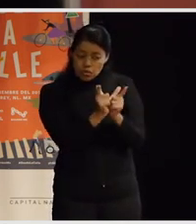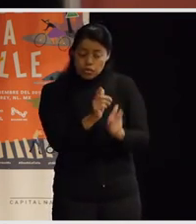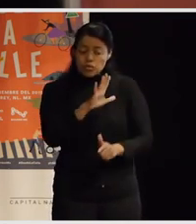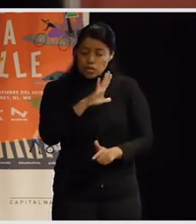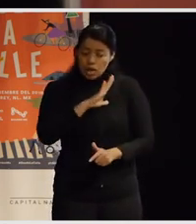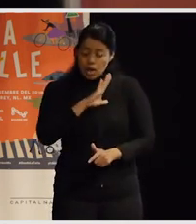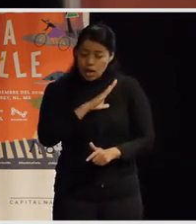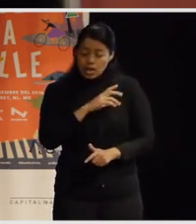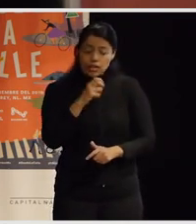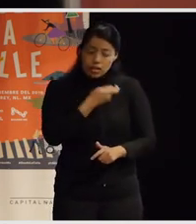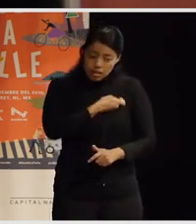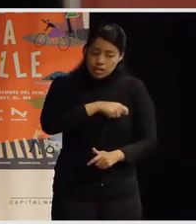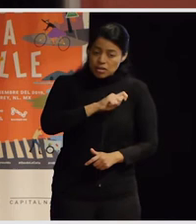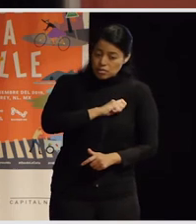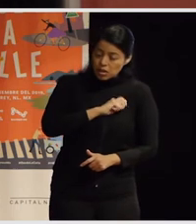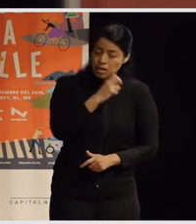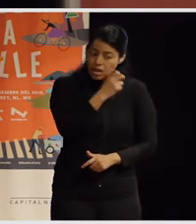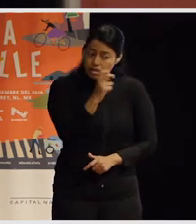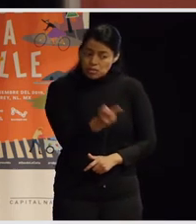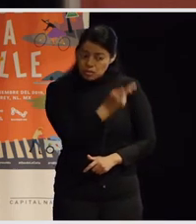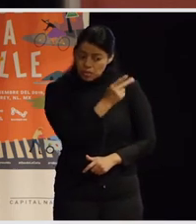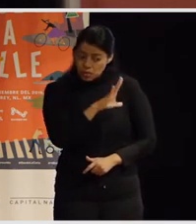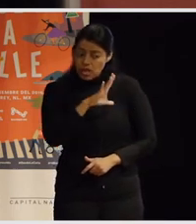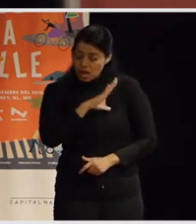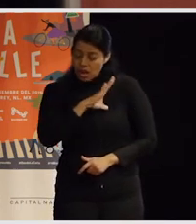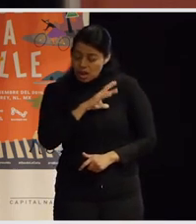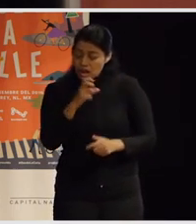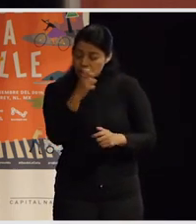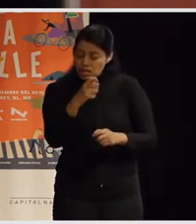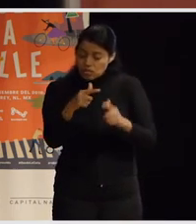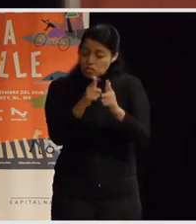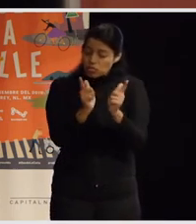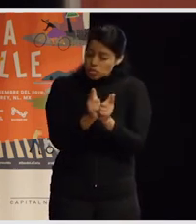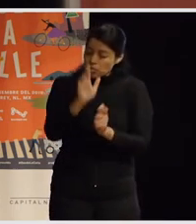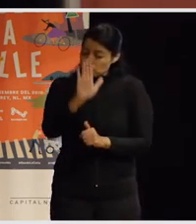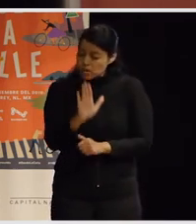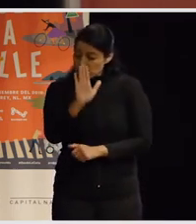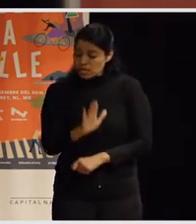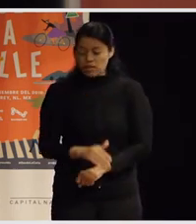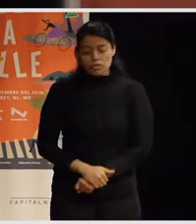de allá? es mi pregunta o conoces de otros proyectos parecidos